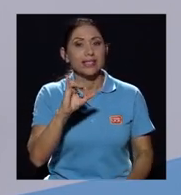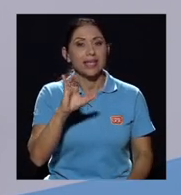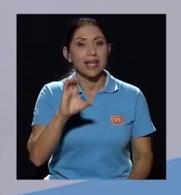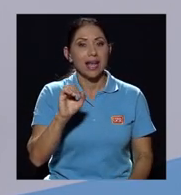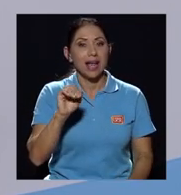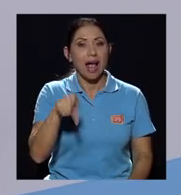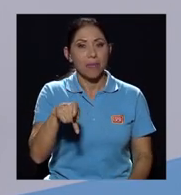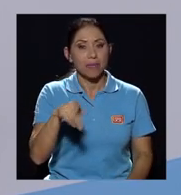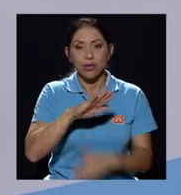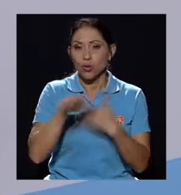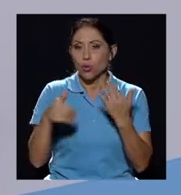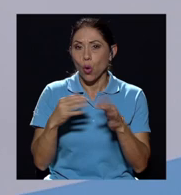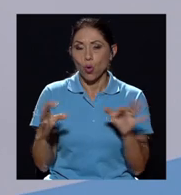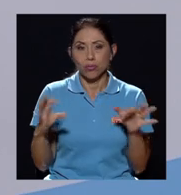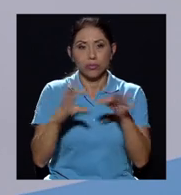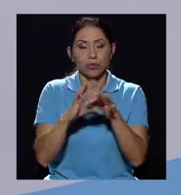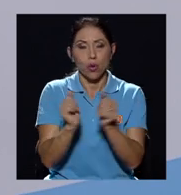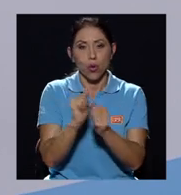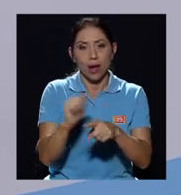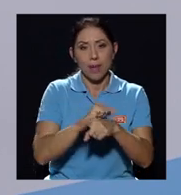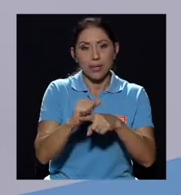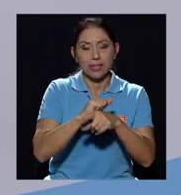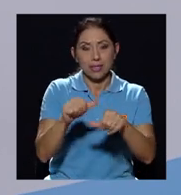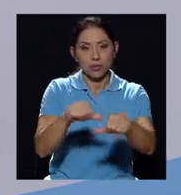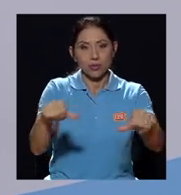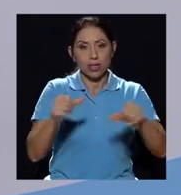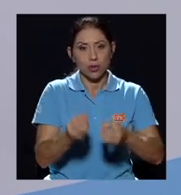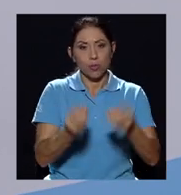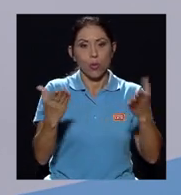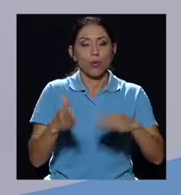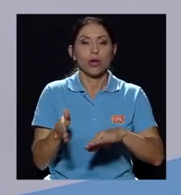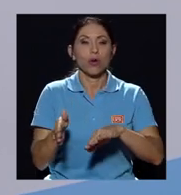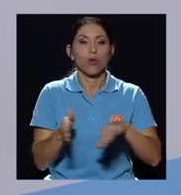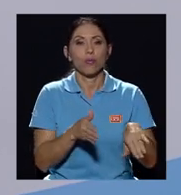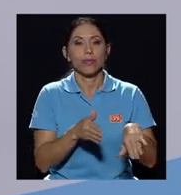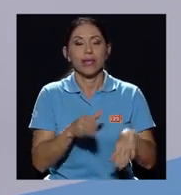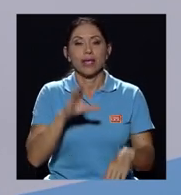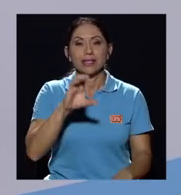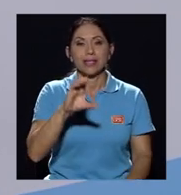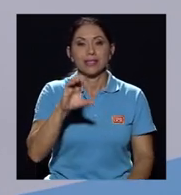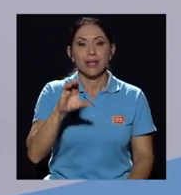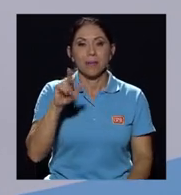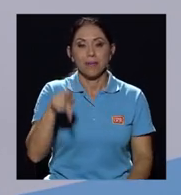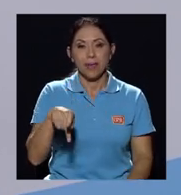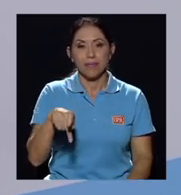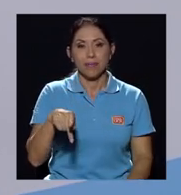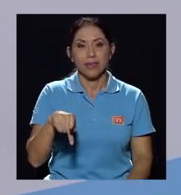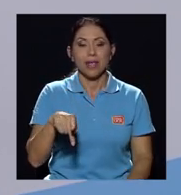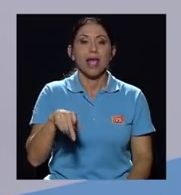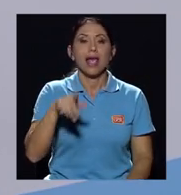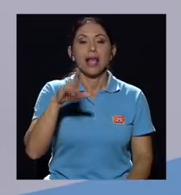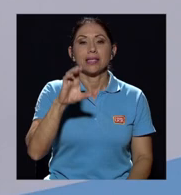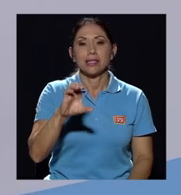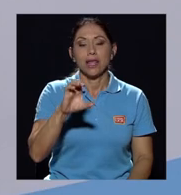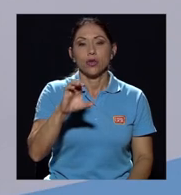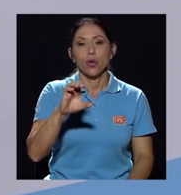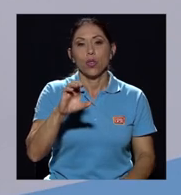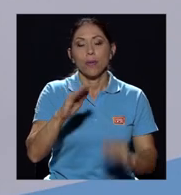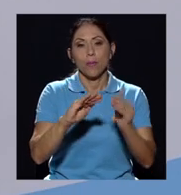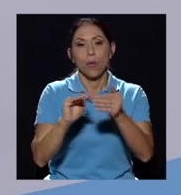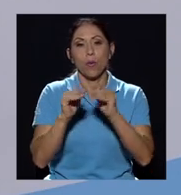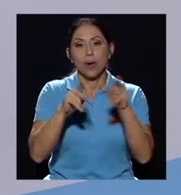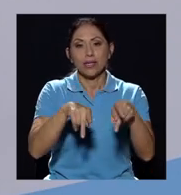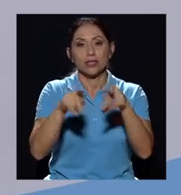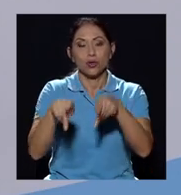todo lo que tiene que ver con capacitación en el sector público, otro que tiene que ver con el CSP, que es el Centro de Población Centroamericano, con todo lo que son las